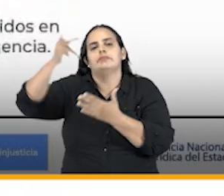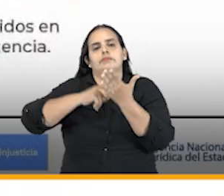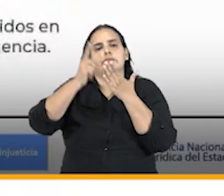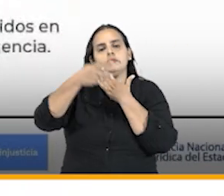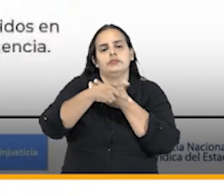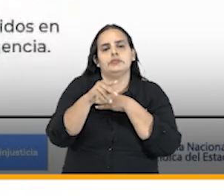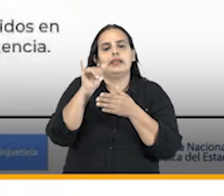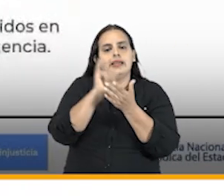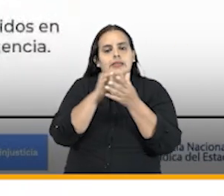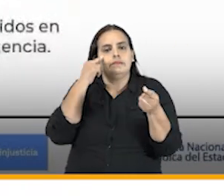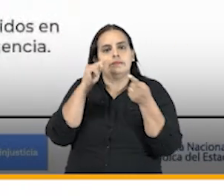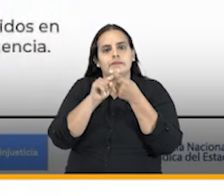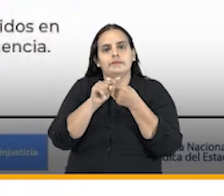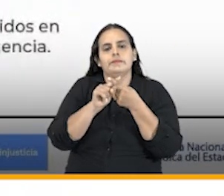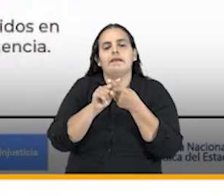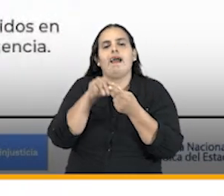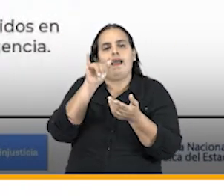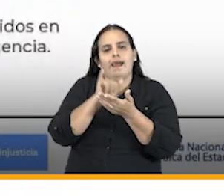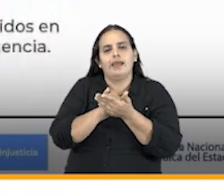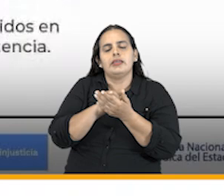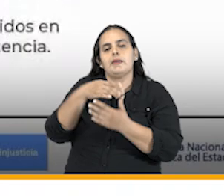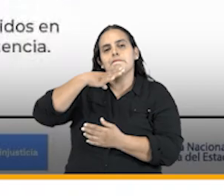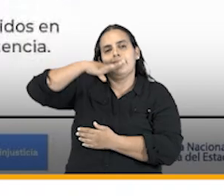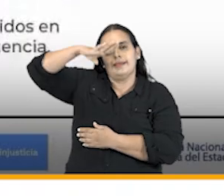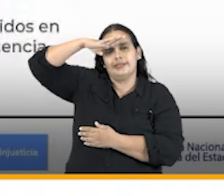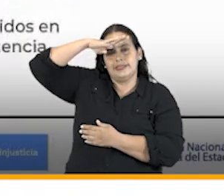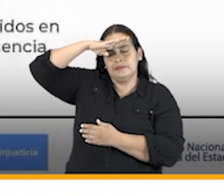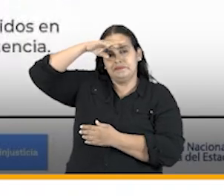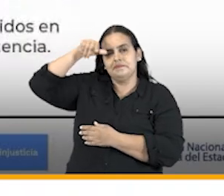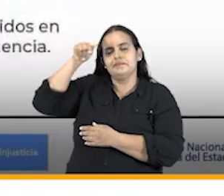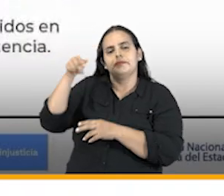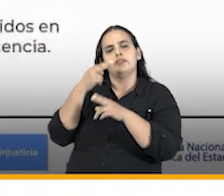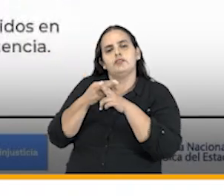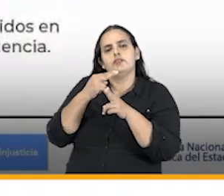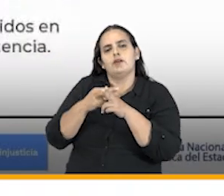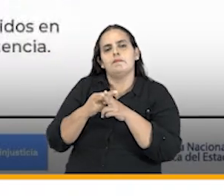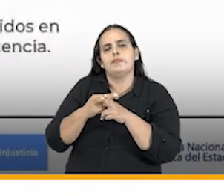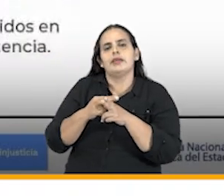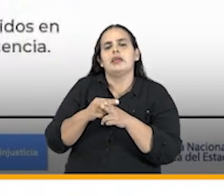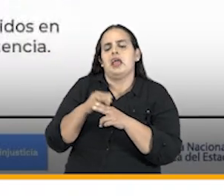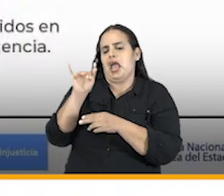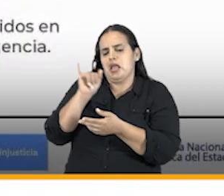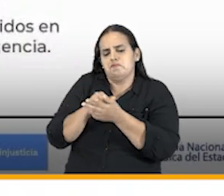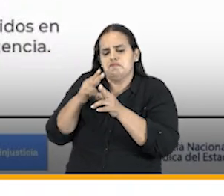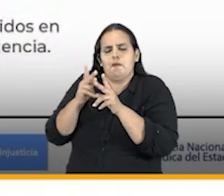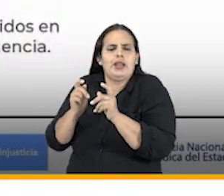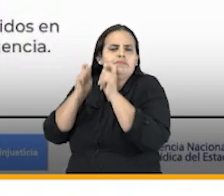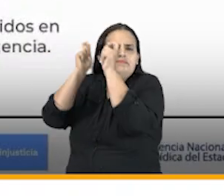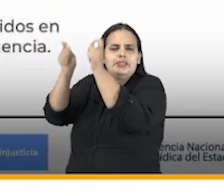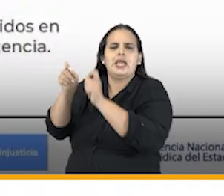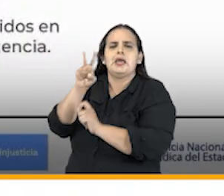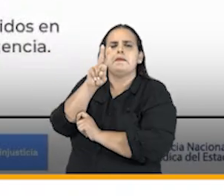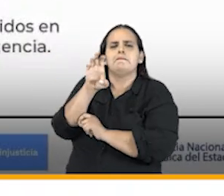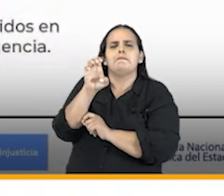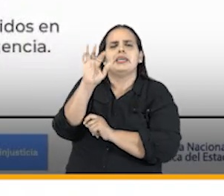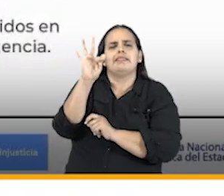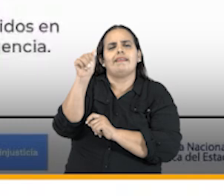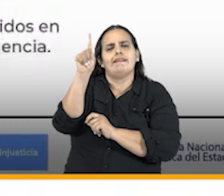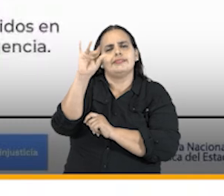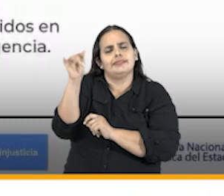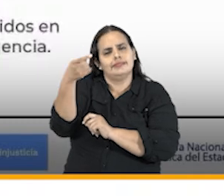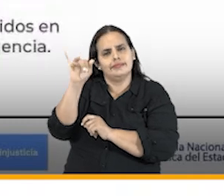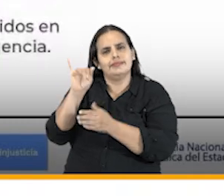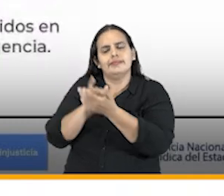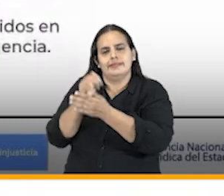un proyecto inmobiliario en Medellín denominado asunto Meritage como también lo mencionaba nuestro